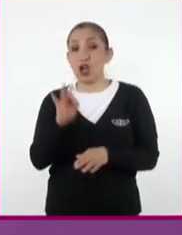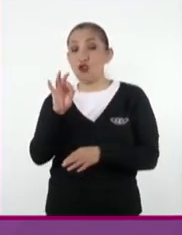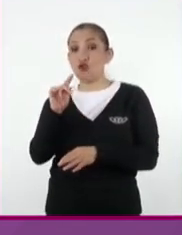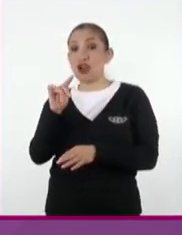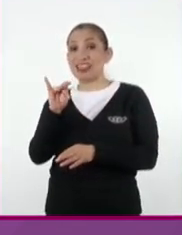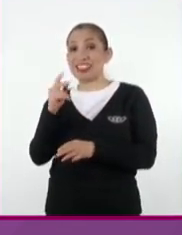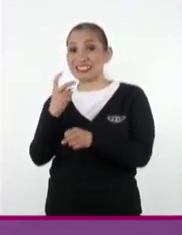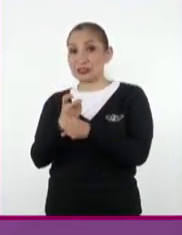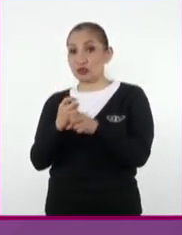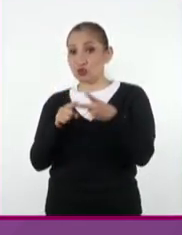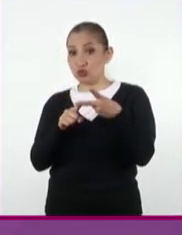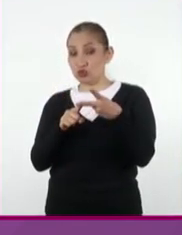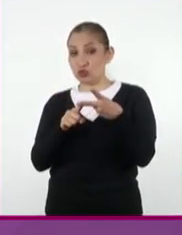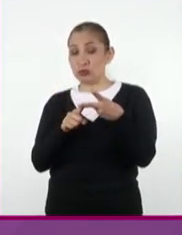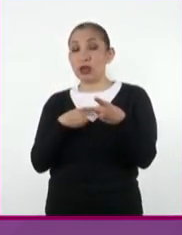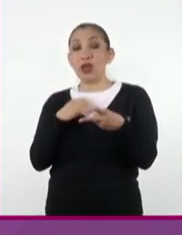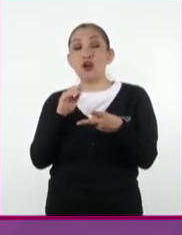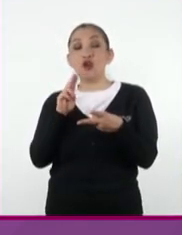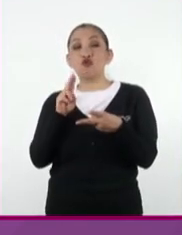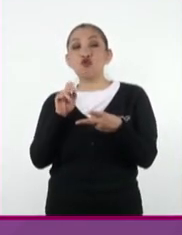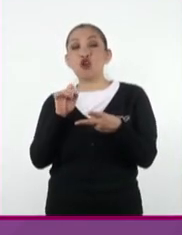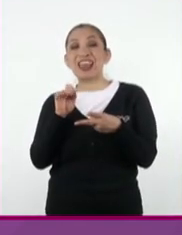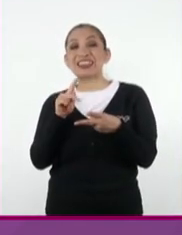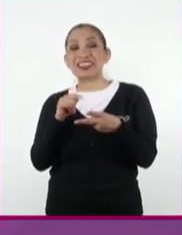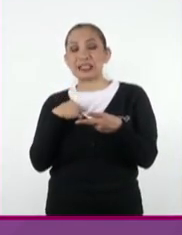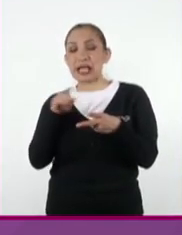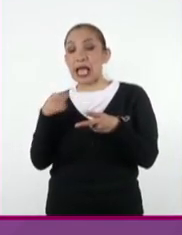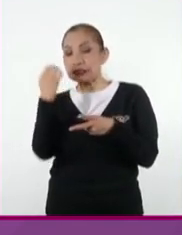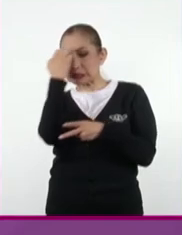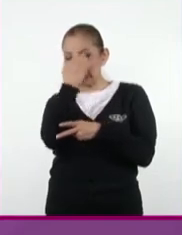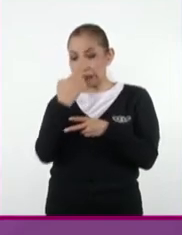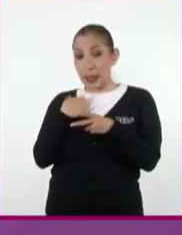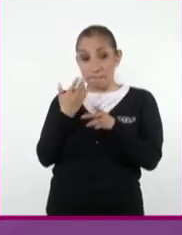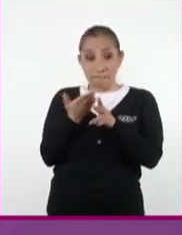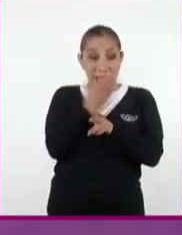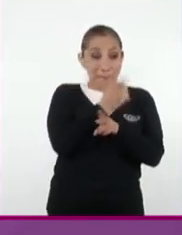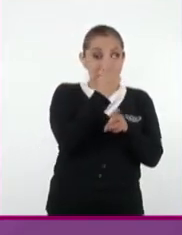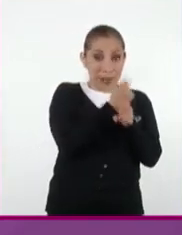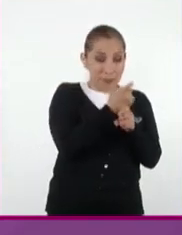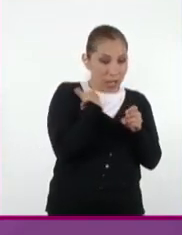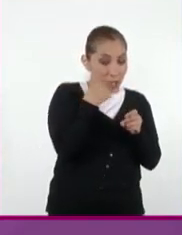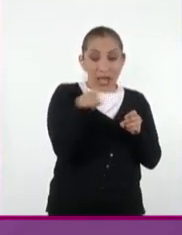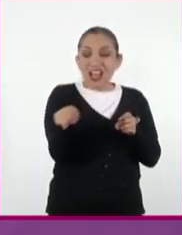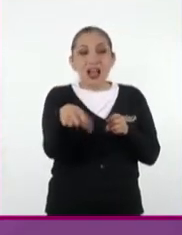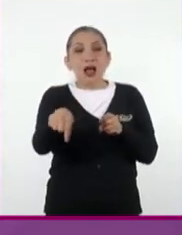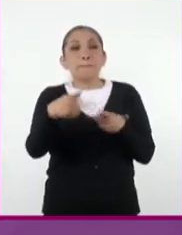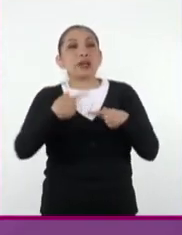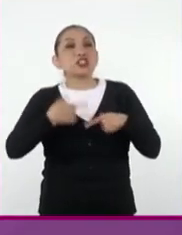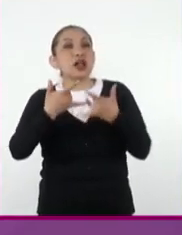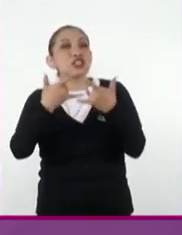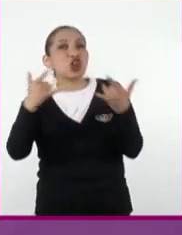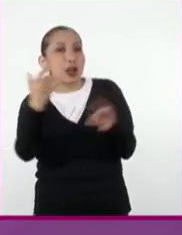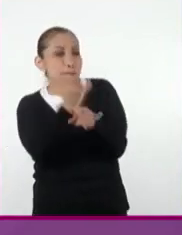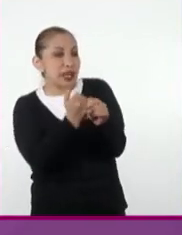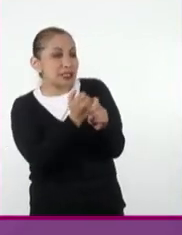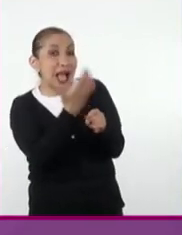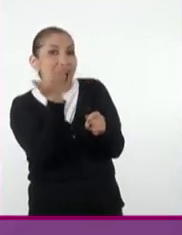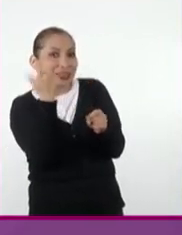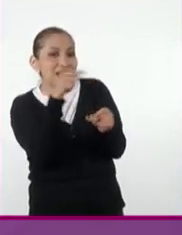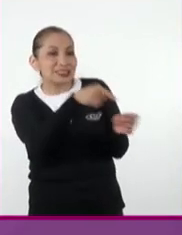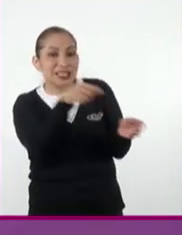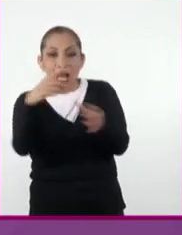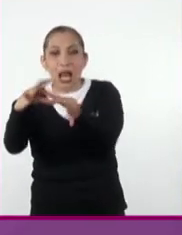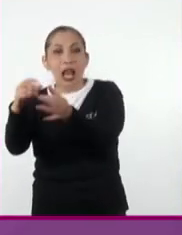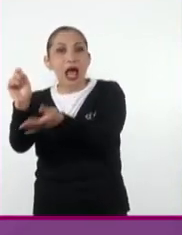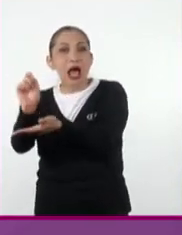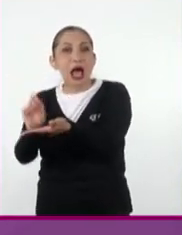secundarias. Las fuentes secundarias son interpretaciones de las primarias, las elaboran los historiadores y nos proporcionan